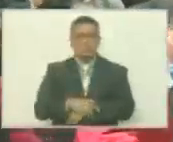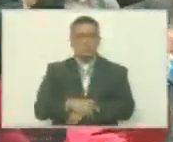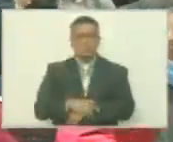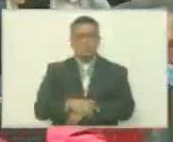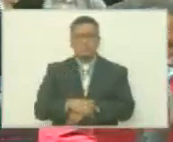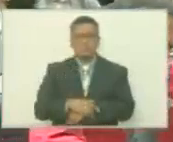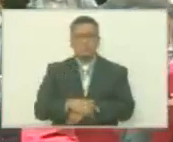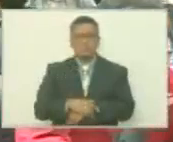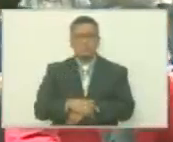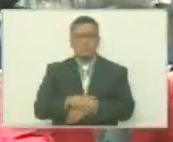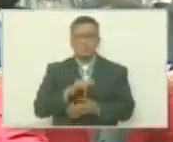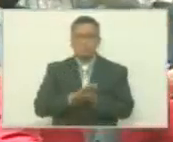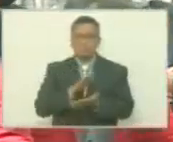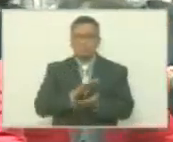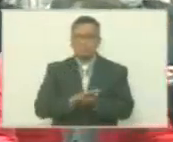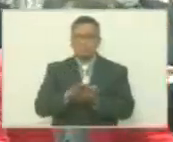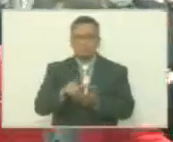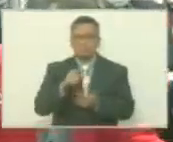Con calma.